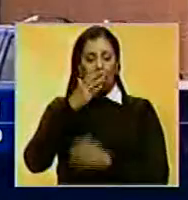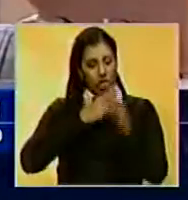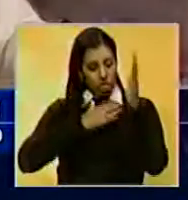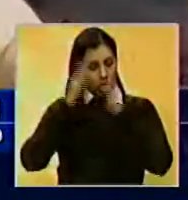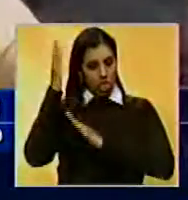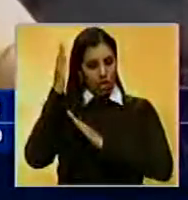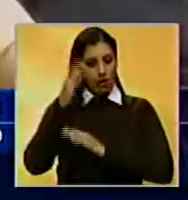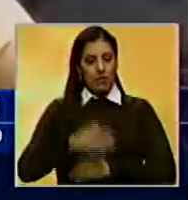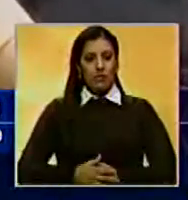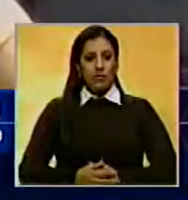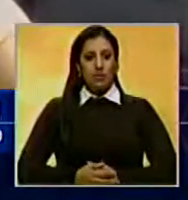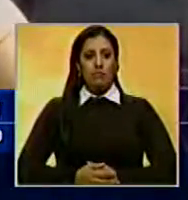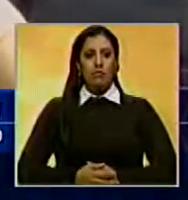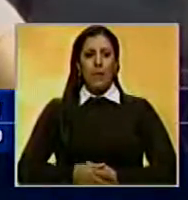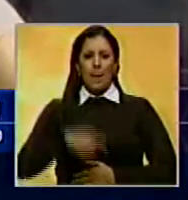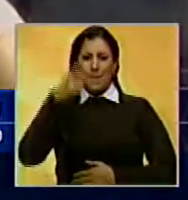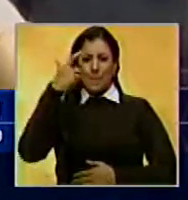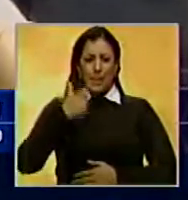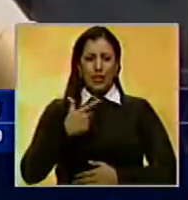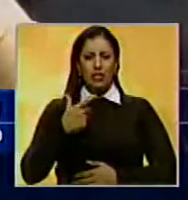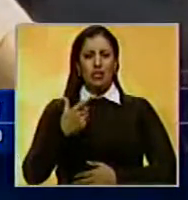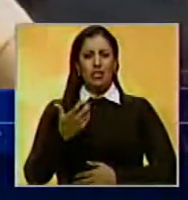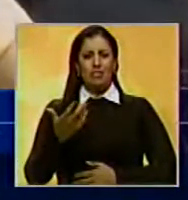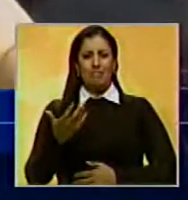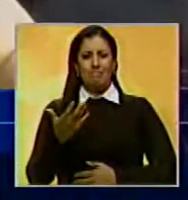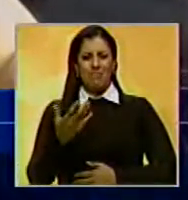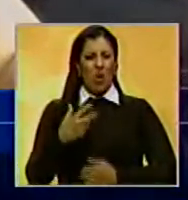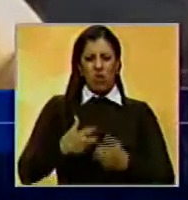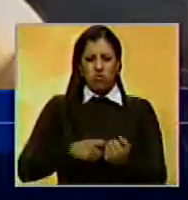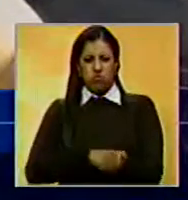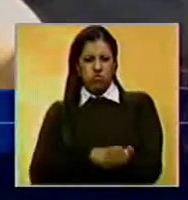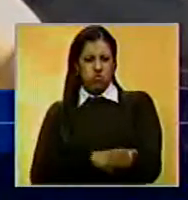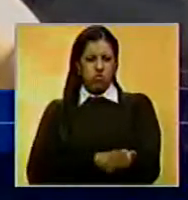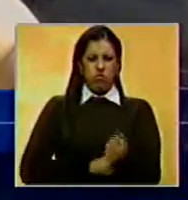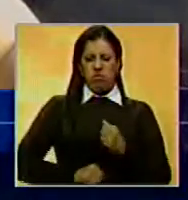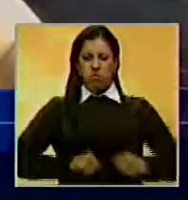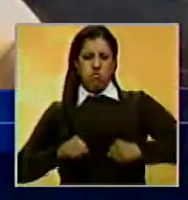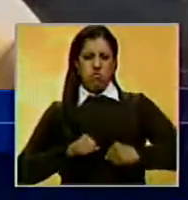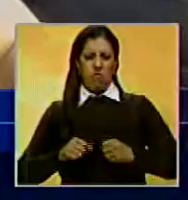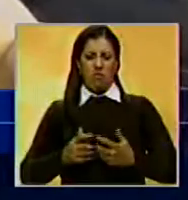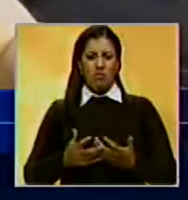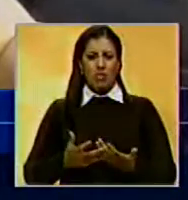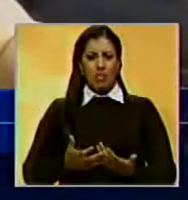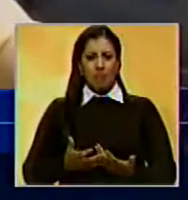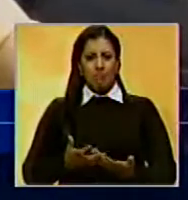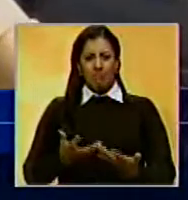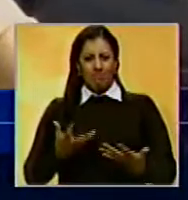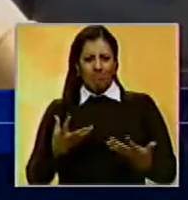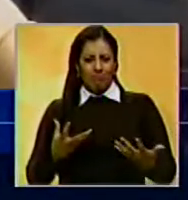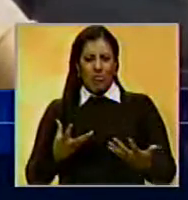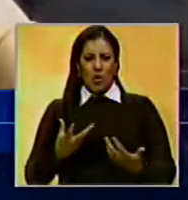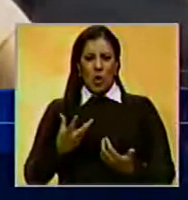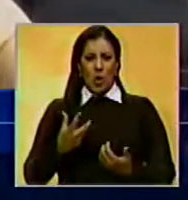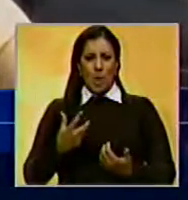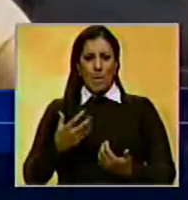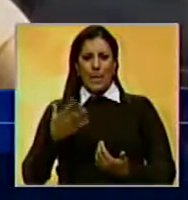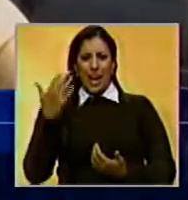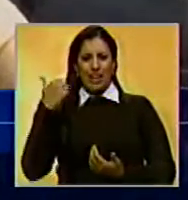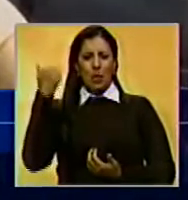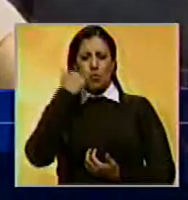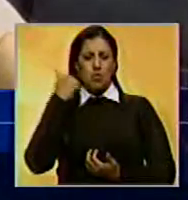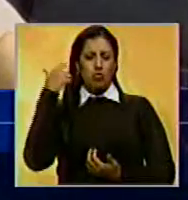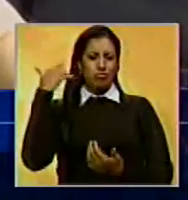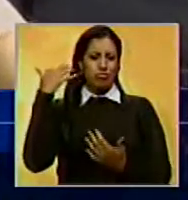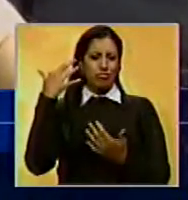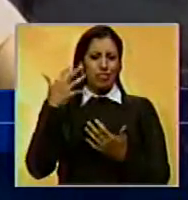dormir. Era una persona muy explosiva, la marcó por mucho